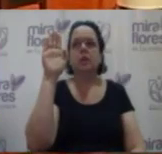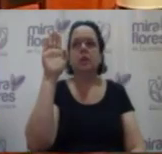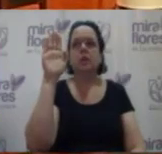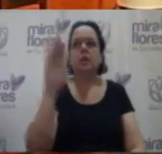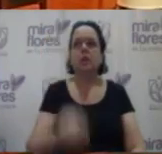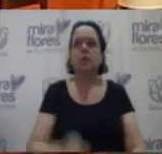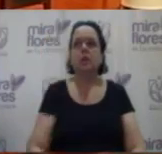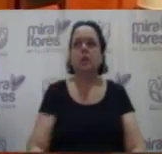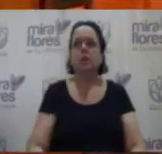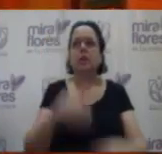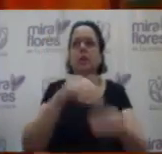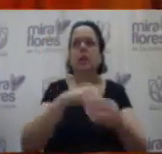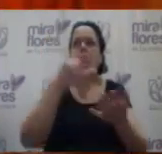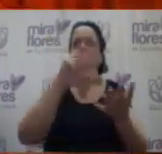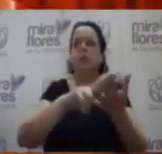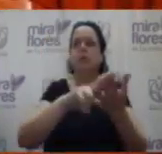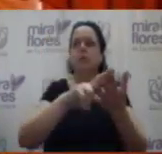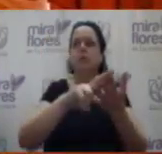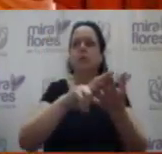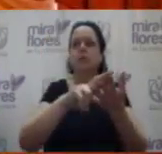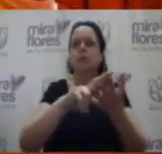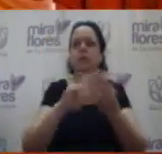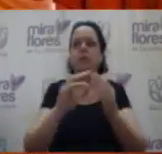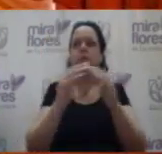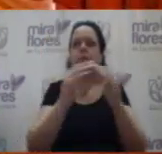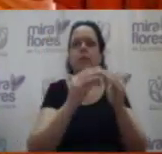Ok, aprobado por unanimidad. Muchas gracias.